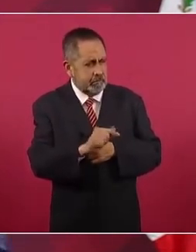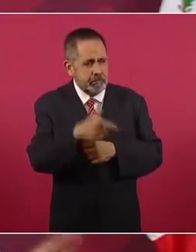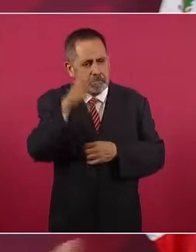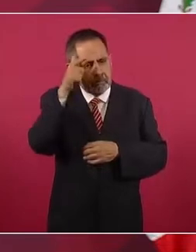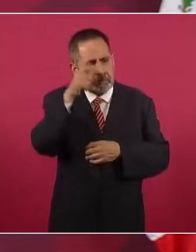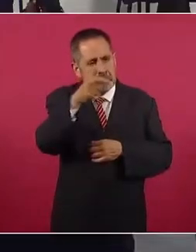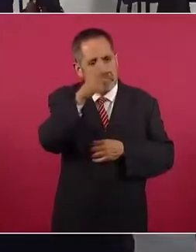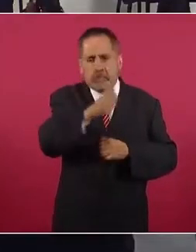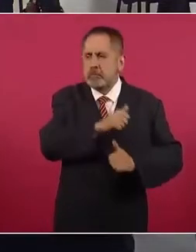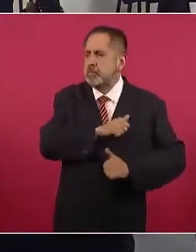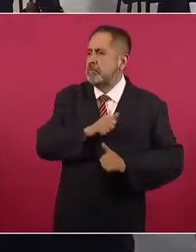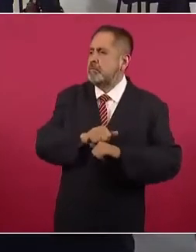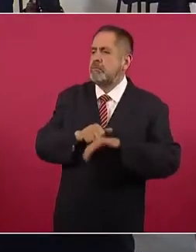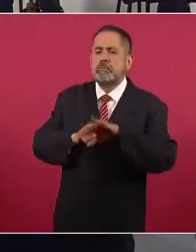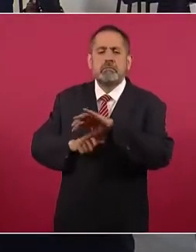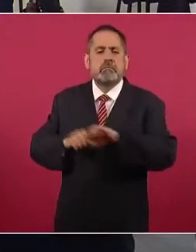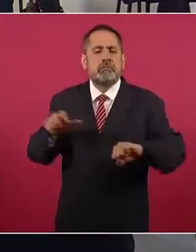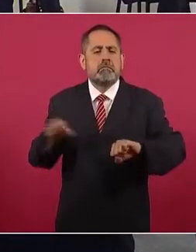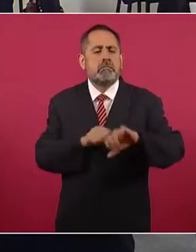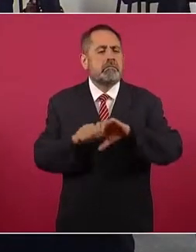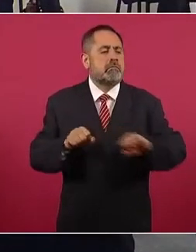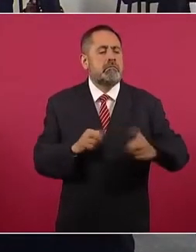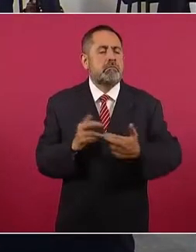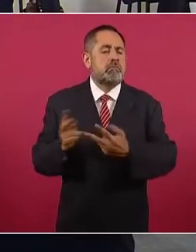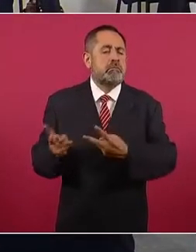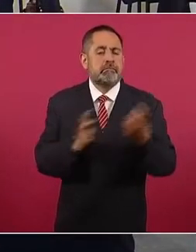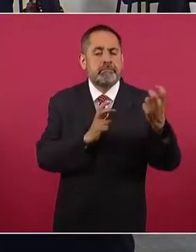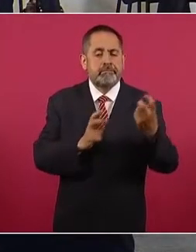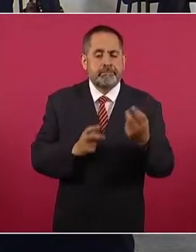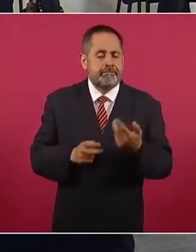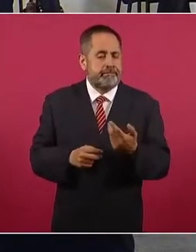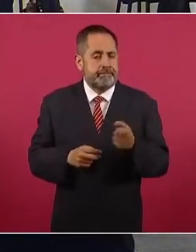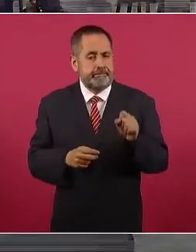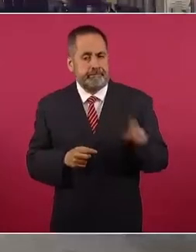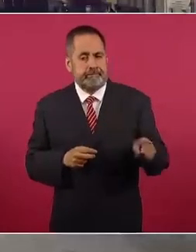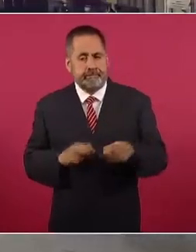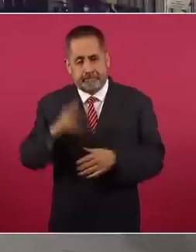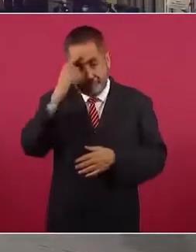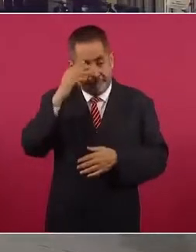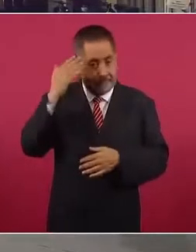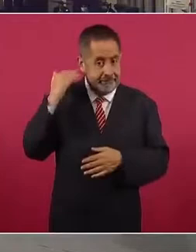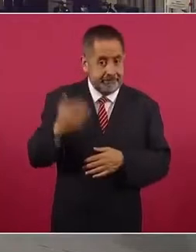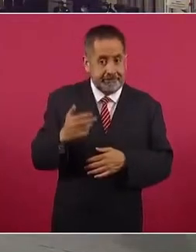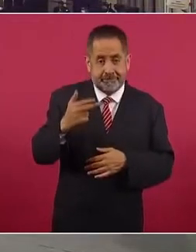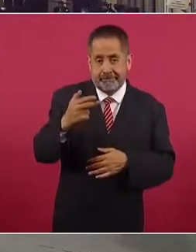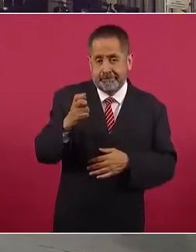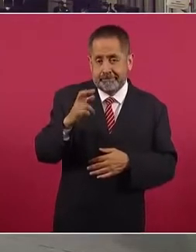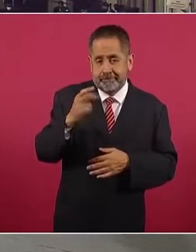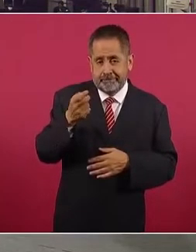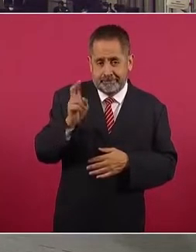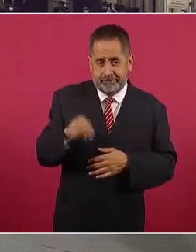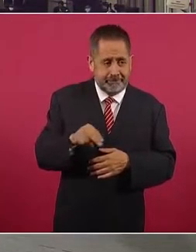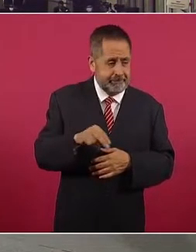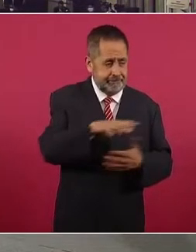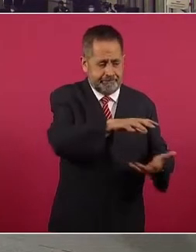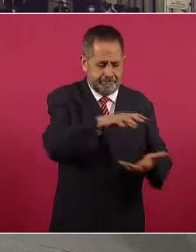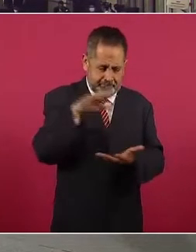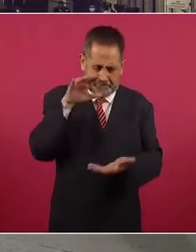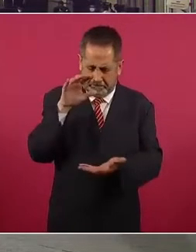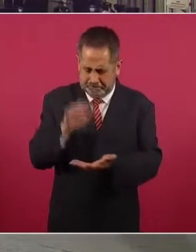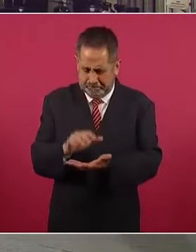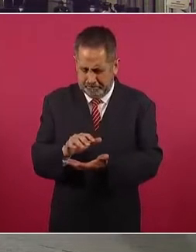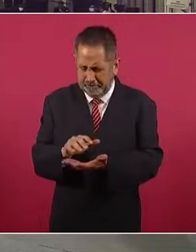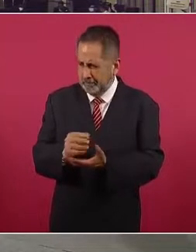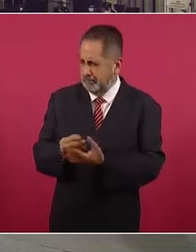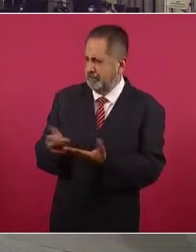lo repartieron, cuando lo repartió Cortés ya era muy poco.